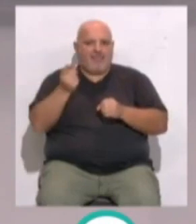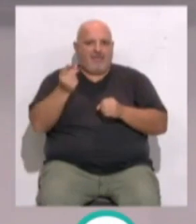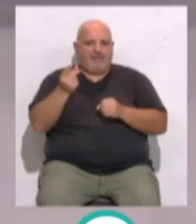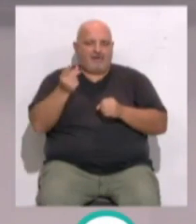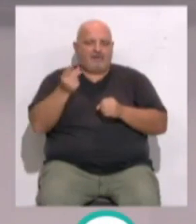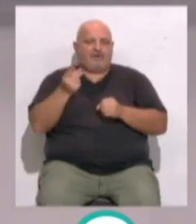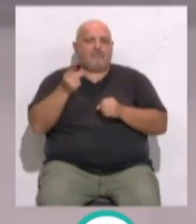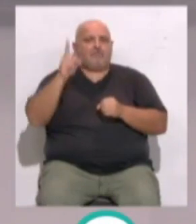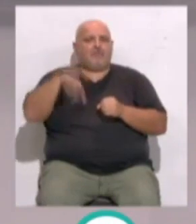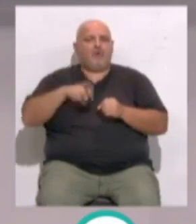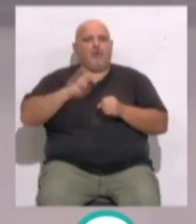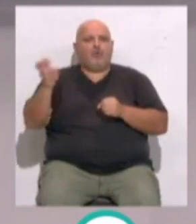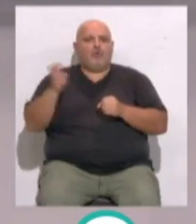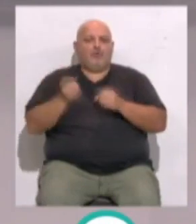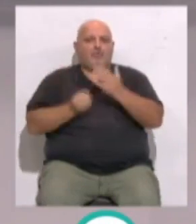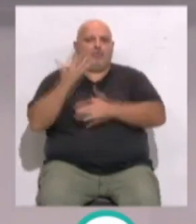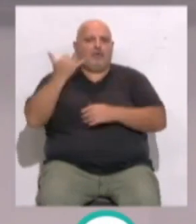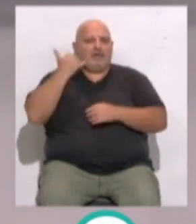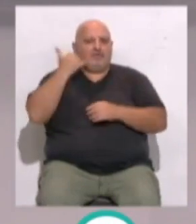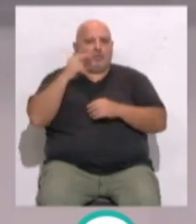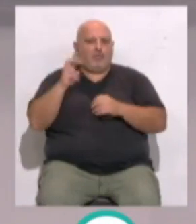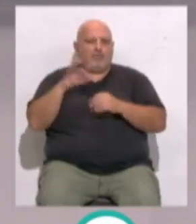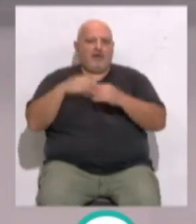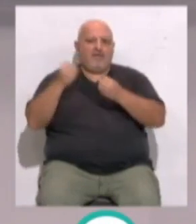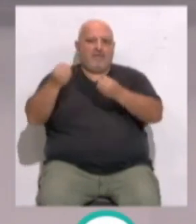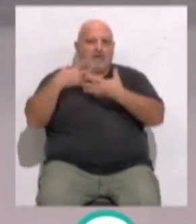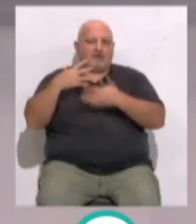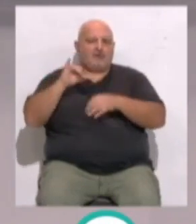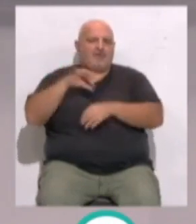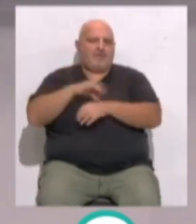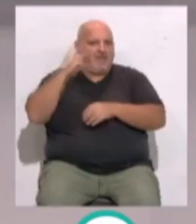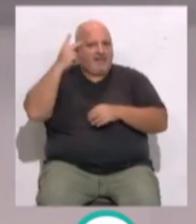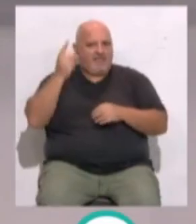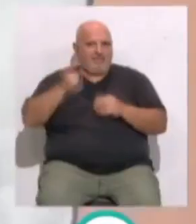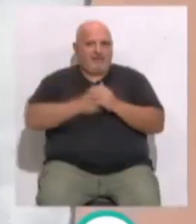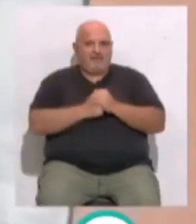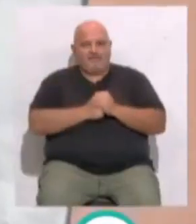Se pondrá en marcha también una nueva línea telefónica para informar sobre esta enfermedad.